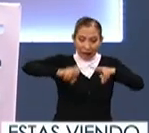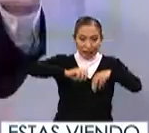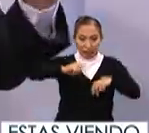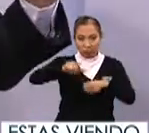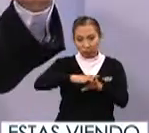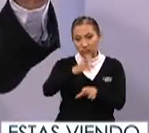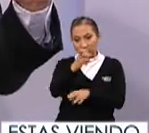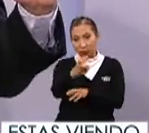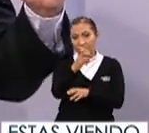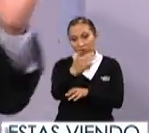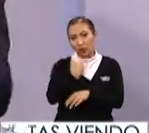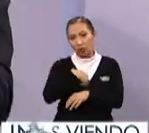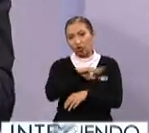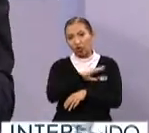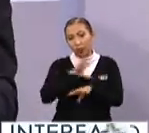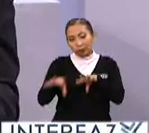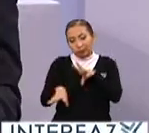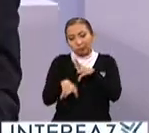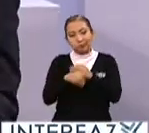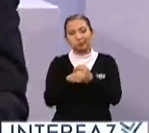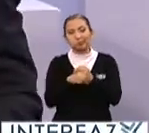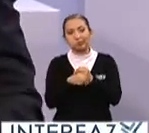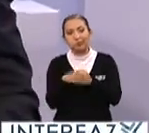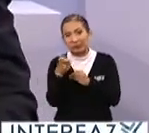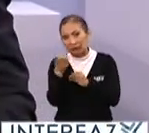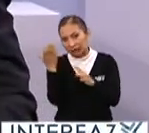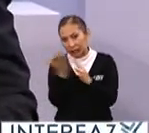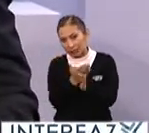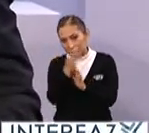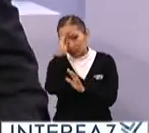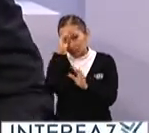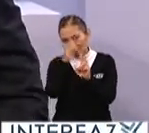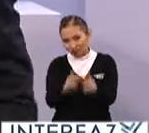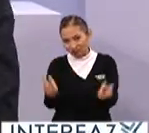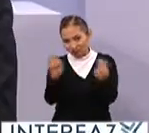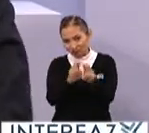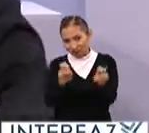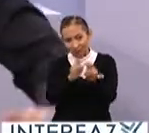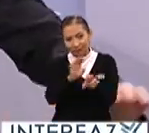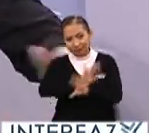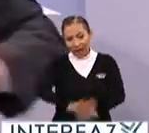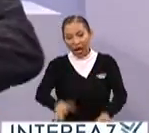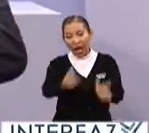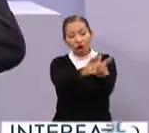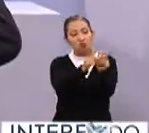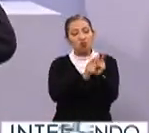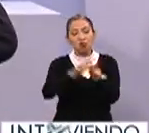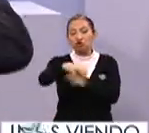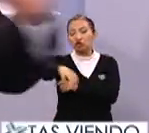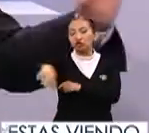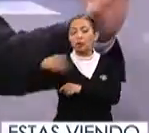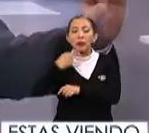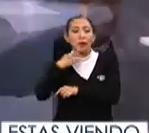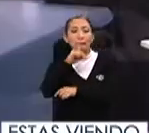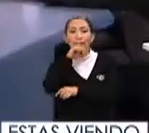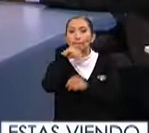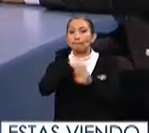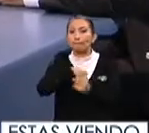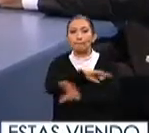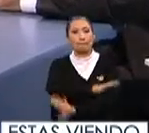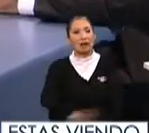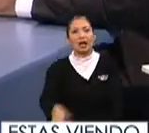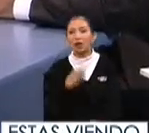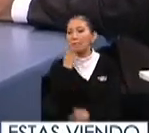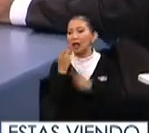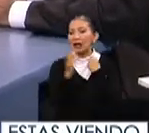precisamente nosotros nos sumamos a esta etapa de reflexión. Los partidos ya no pueden hablar en ningún momento,